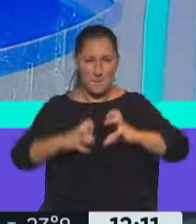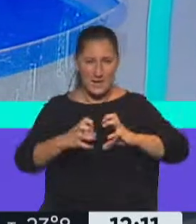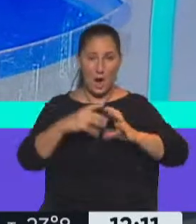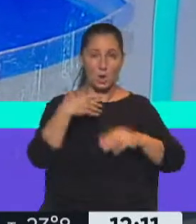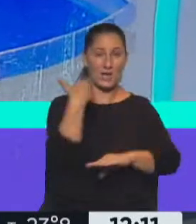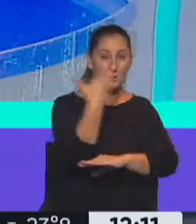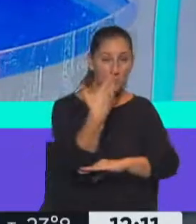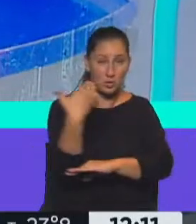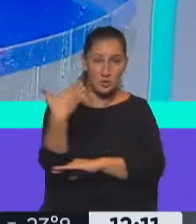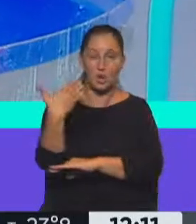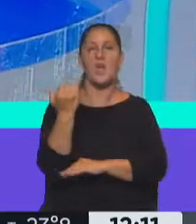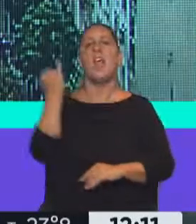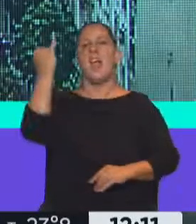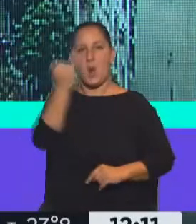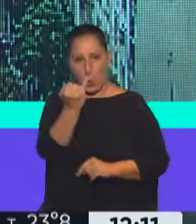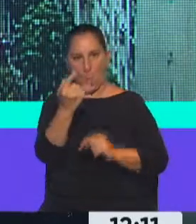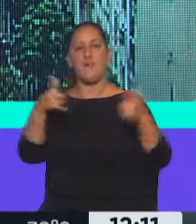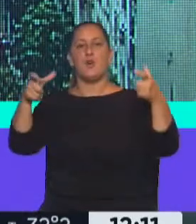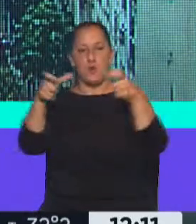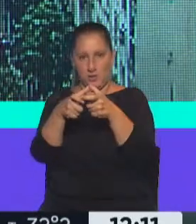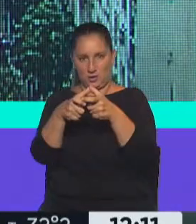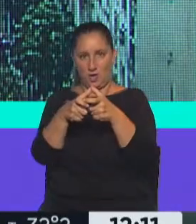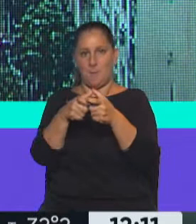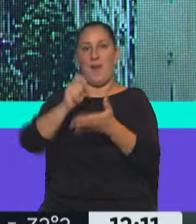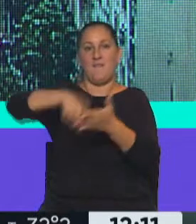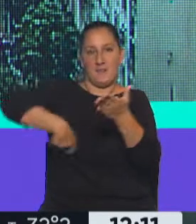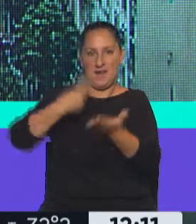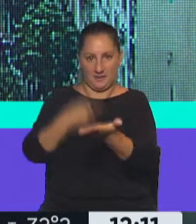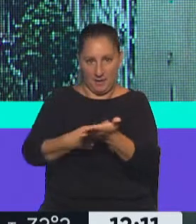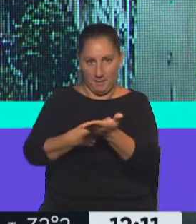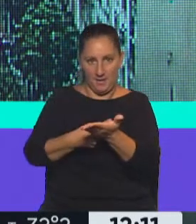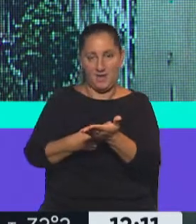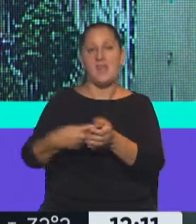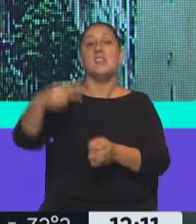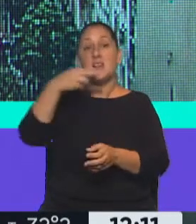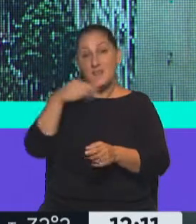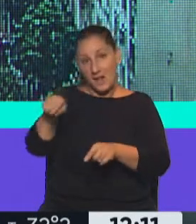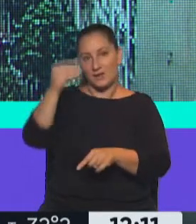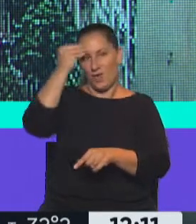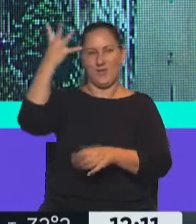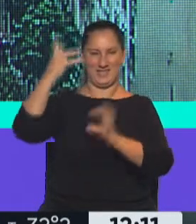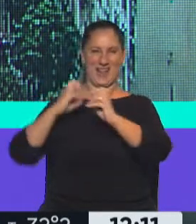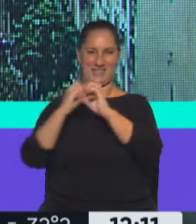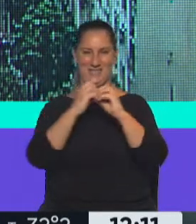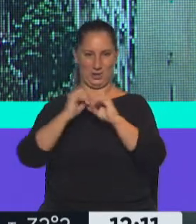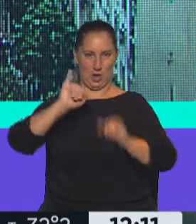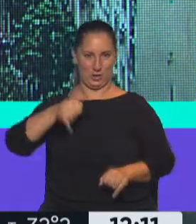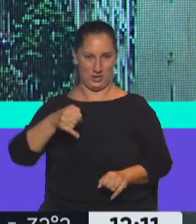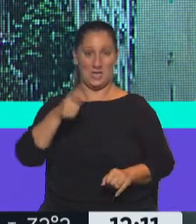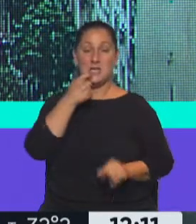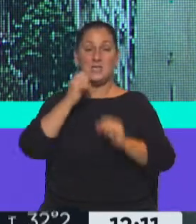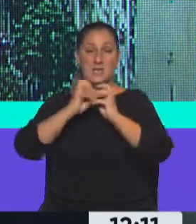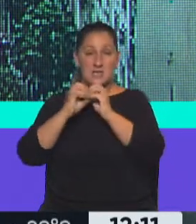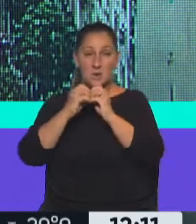día jueves será en el cual se reúna la Comisión para firmar el dictamen y el día viernes será el día de la sesión, que si se